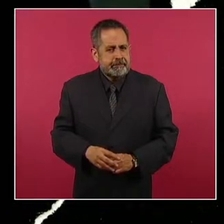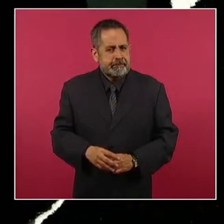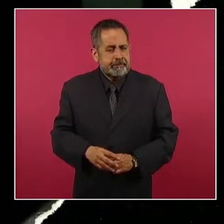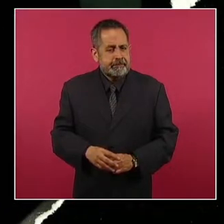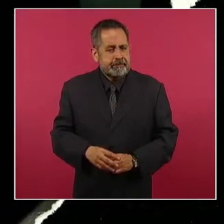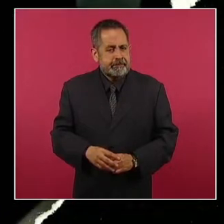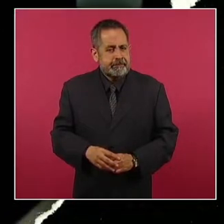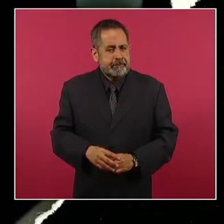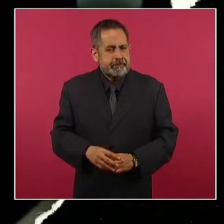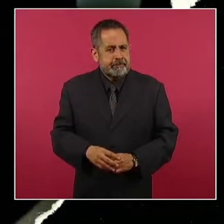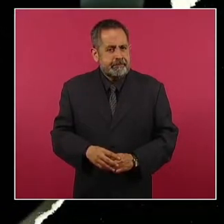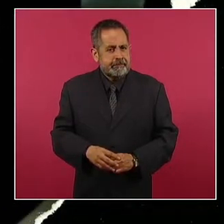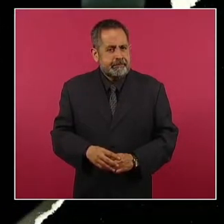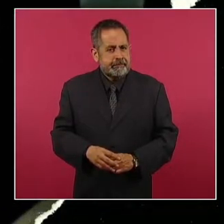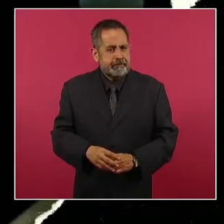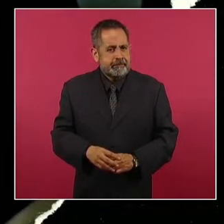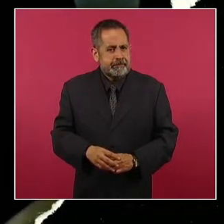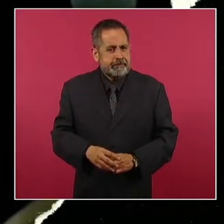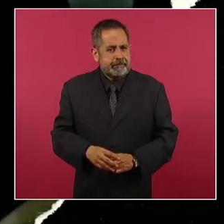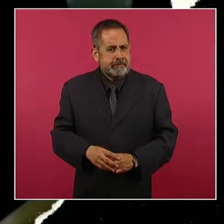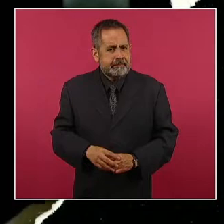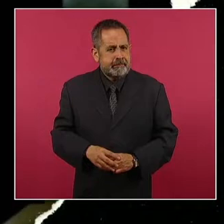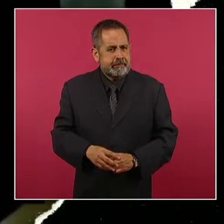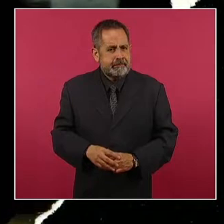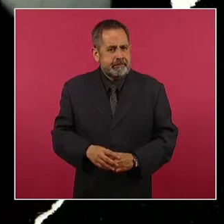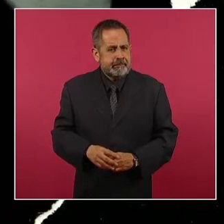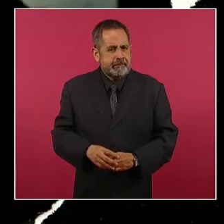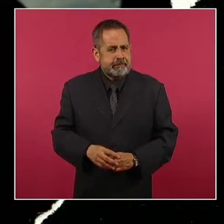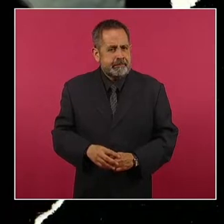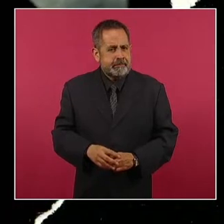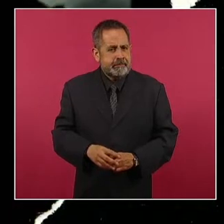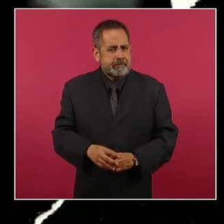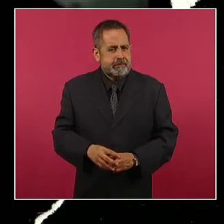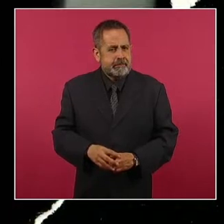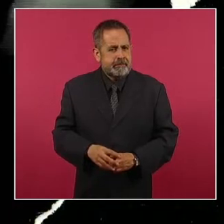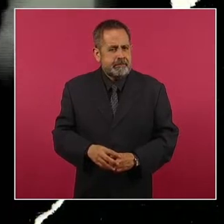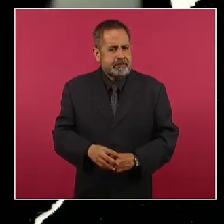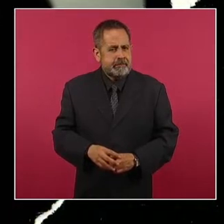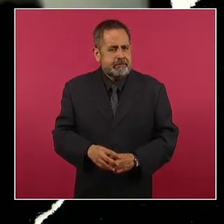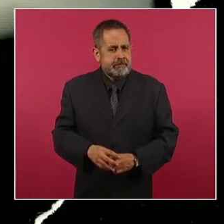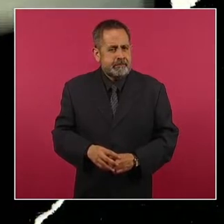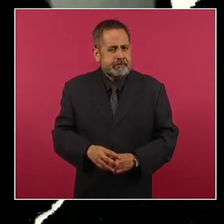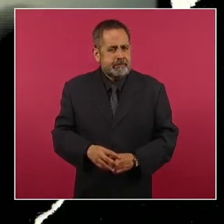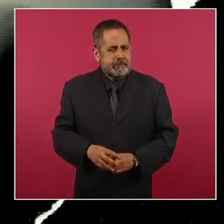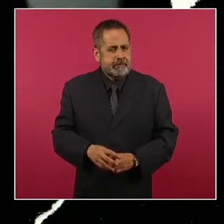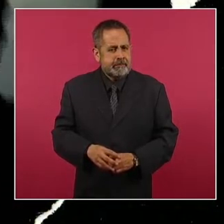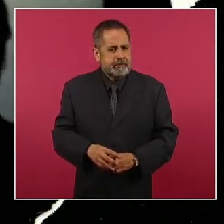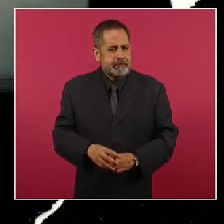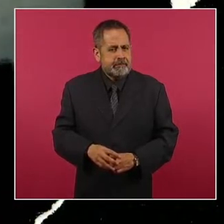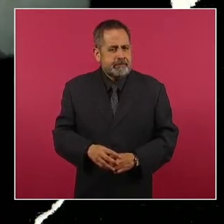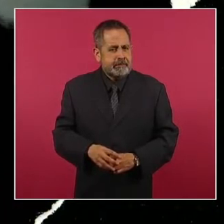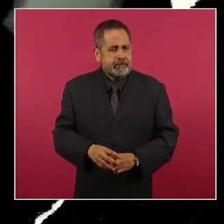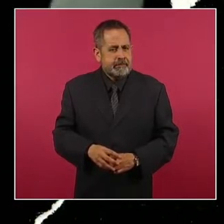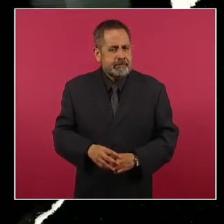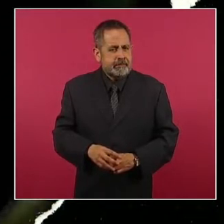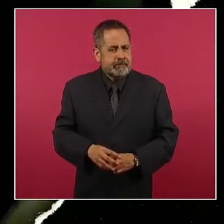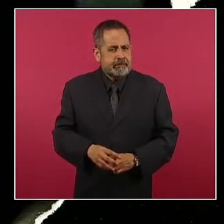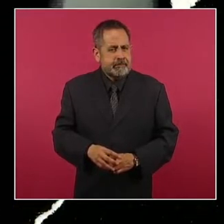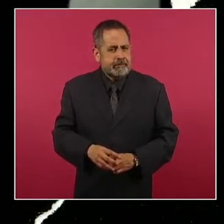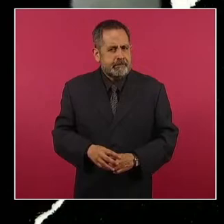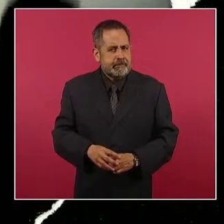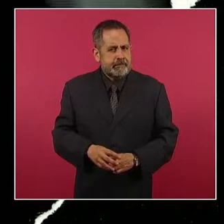y la procuración